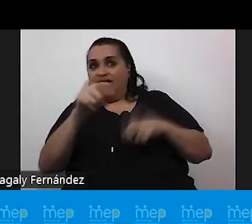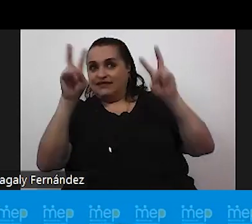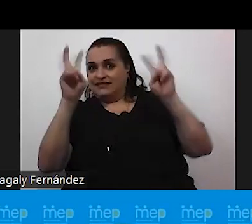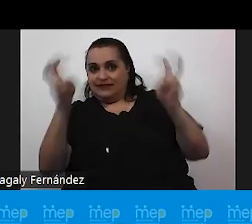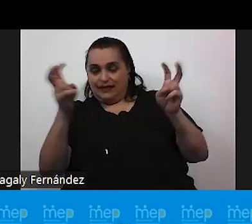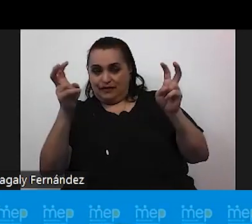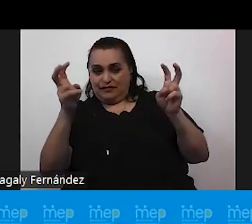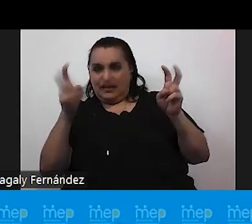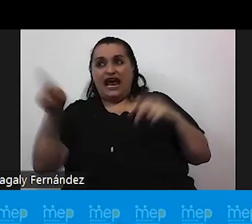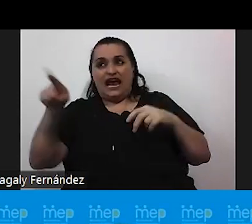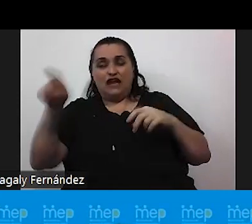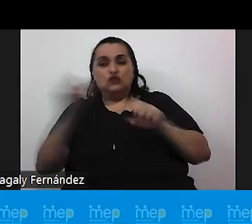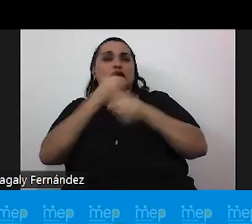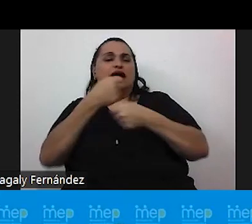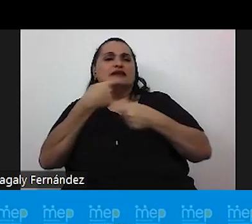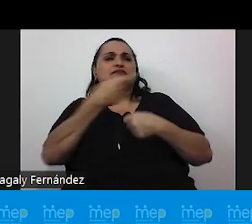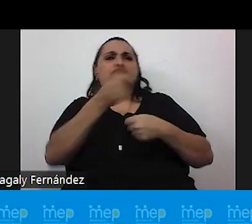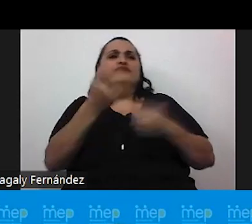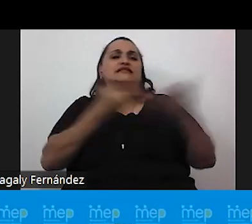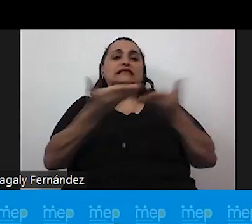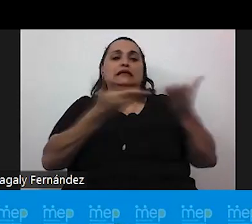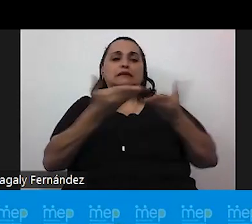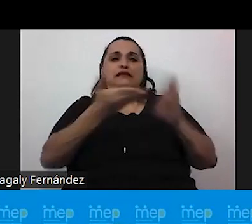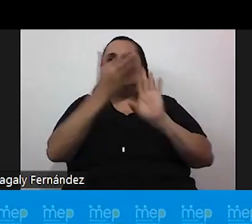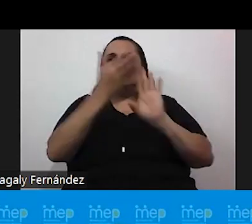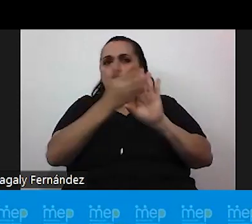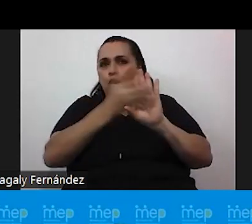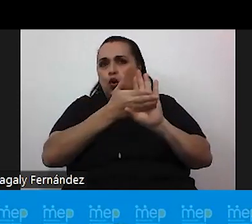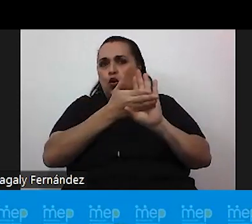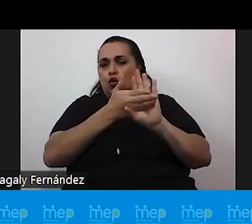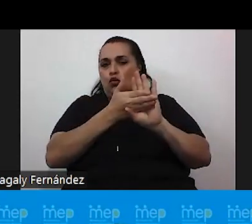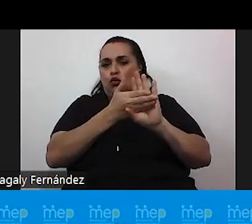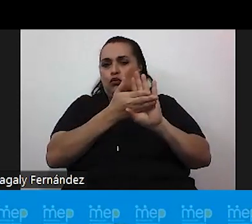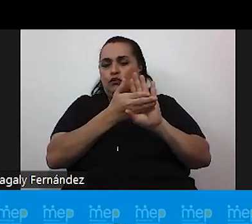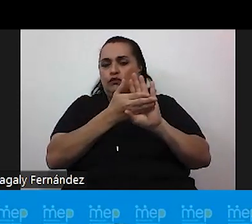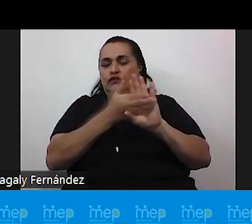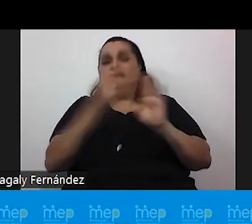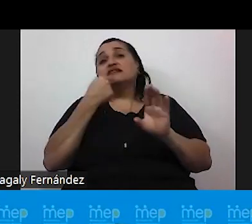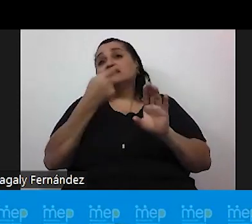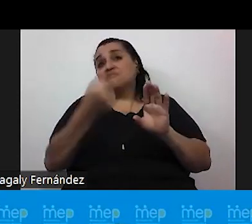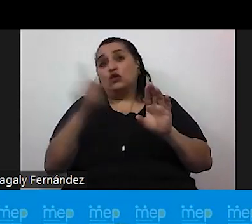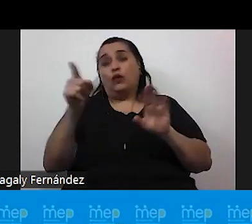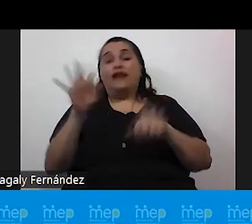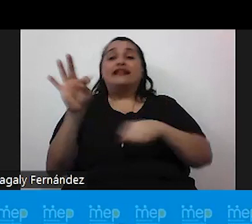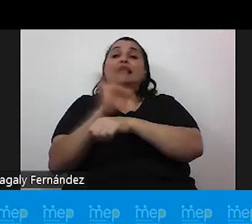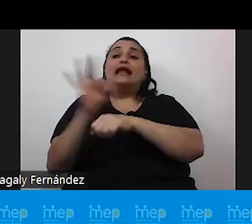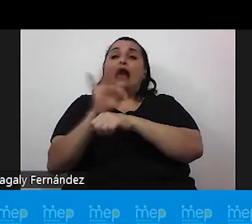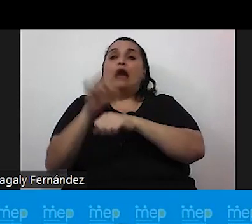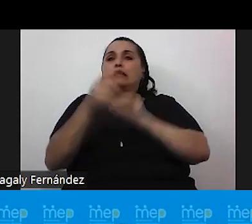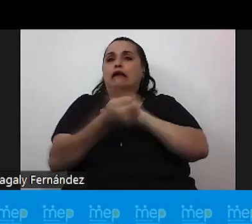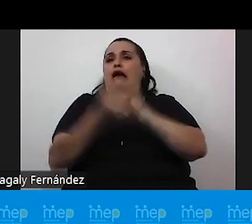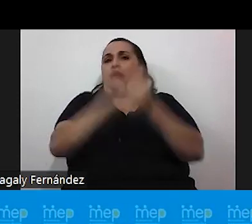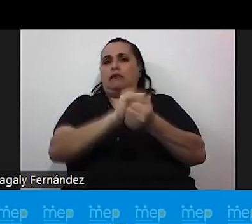habían hecho referencias a servicios de psiquiatría y psicología indicando una terapia de conversión